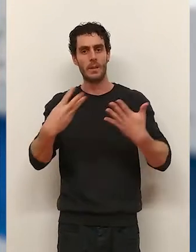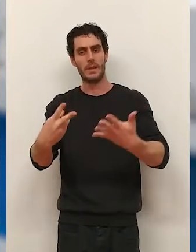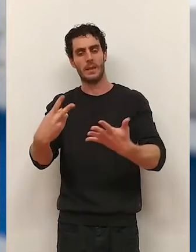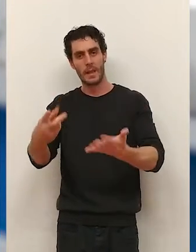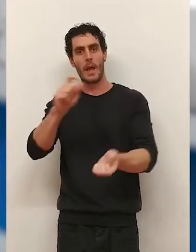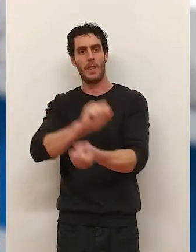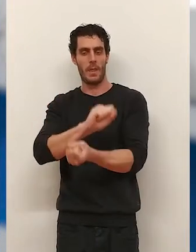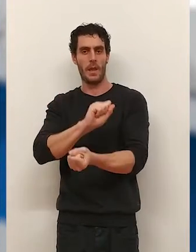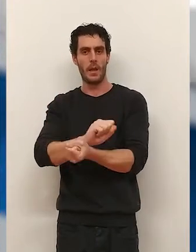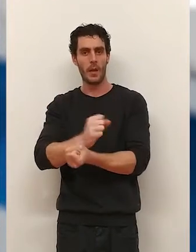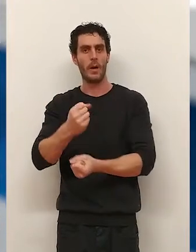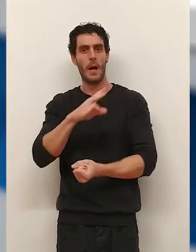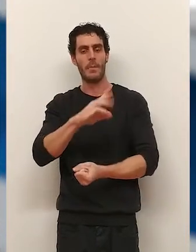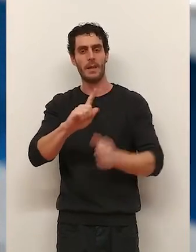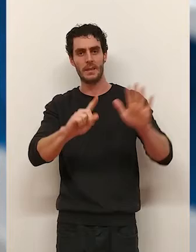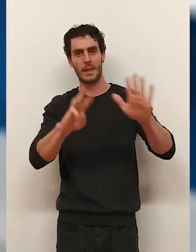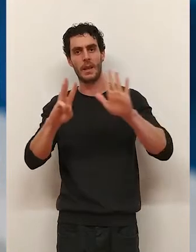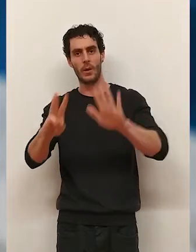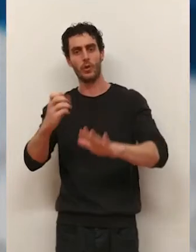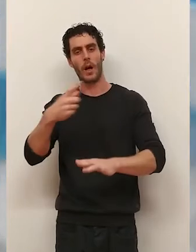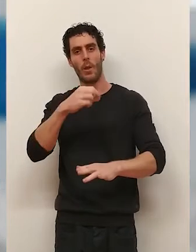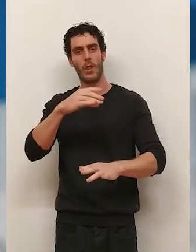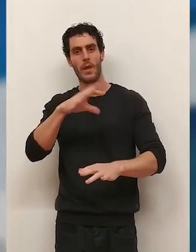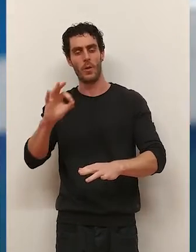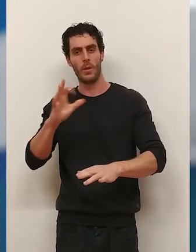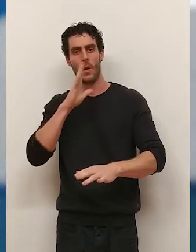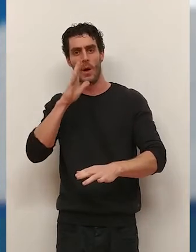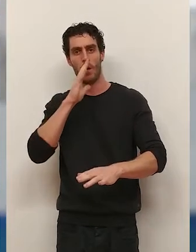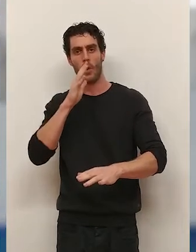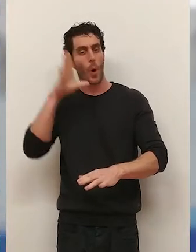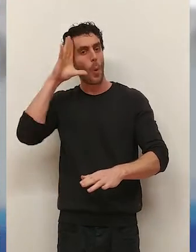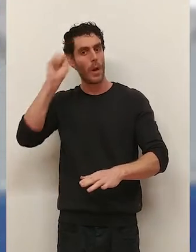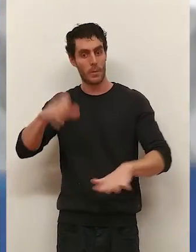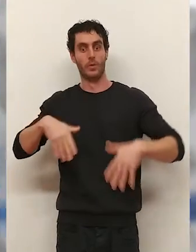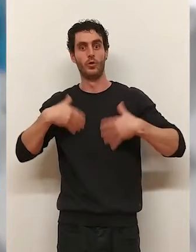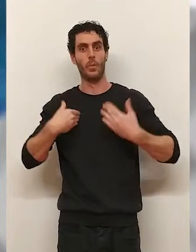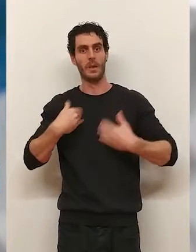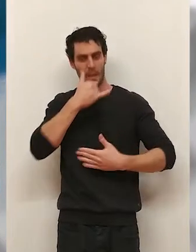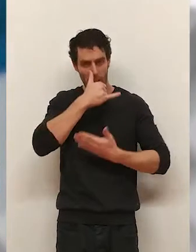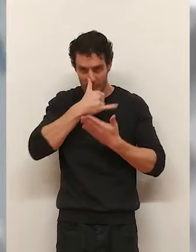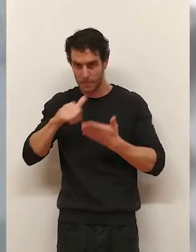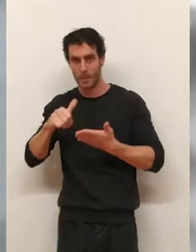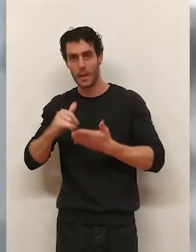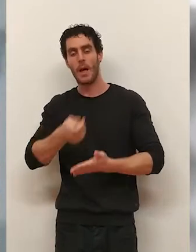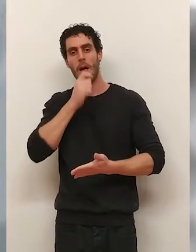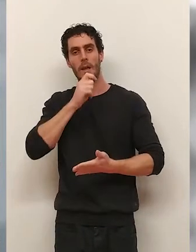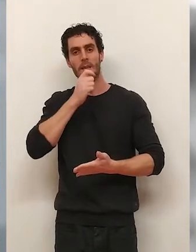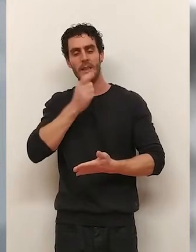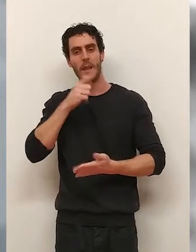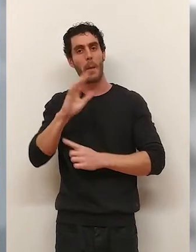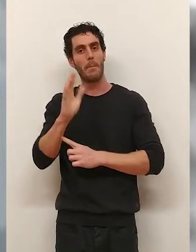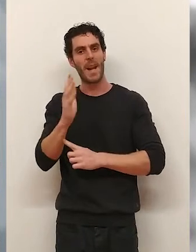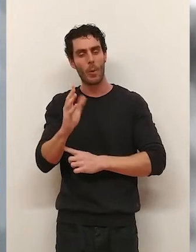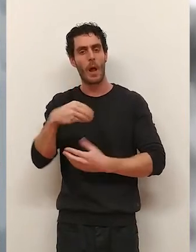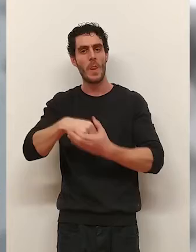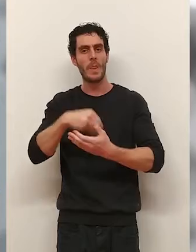Evieta ha sido detenido en el peaje de la AP-68 en Agoncillo al ser sorprendido por la Guardia Civil con spitz, hachís y marihuana